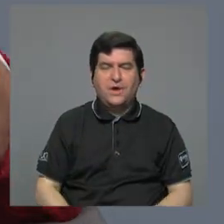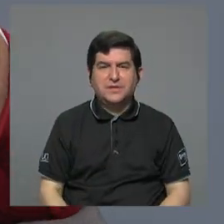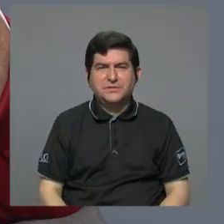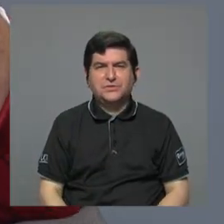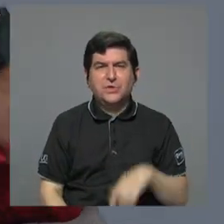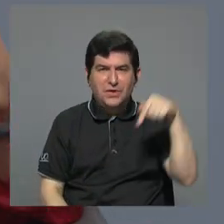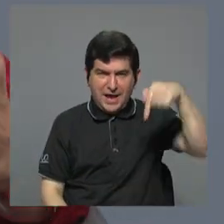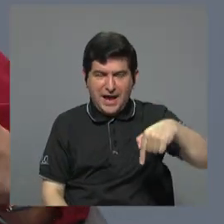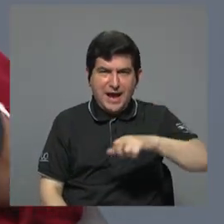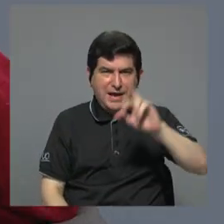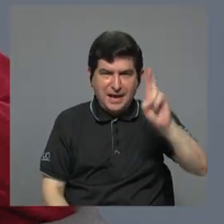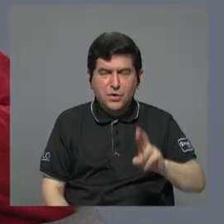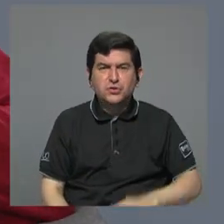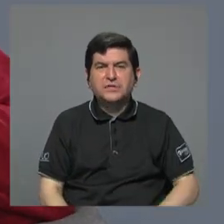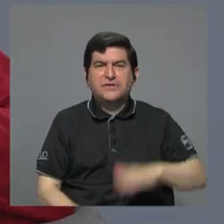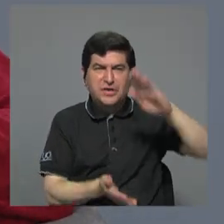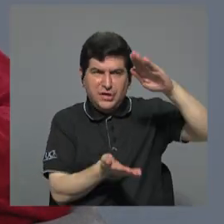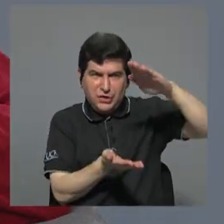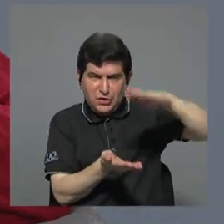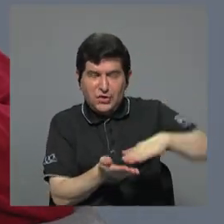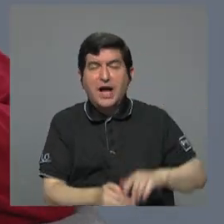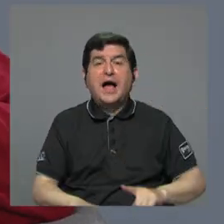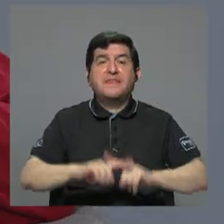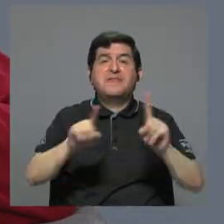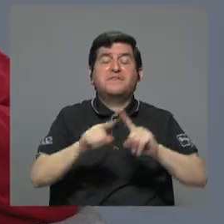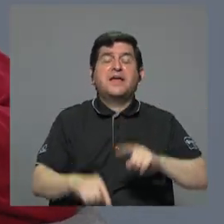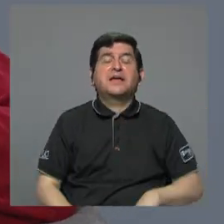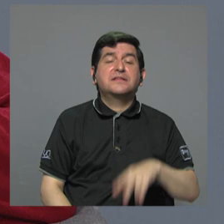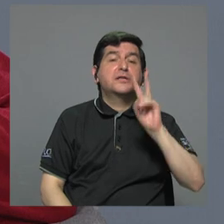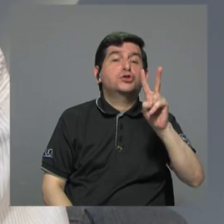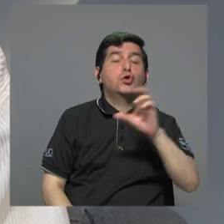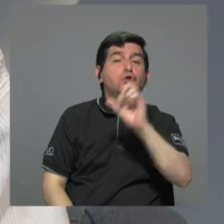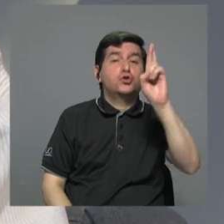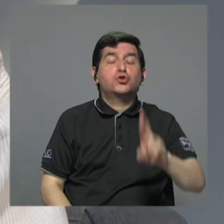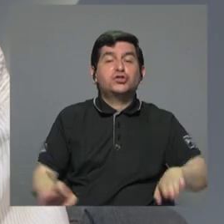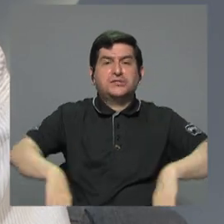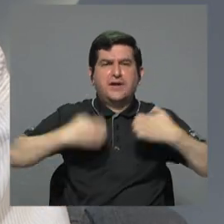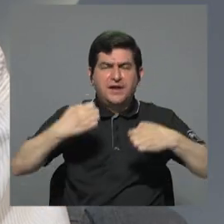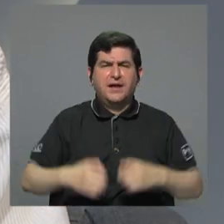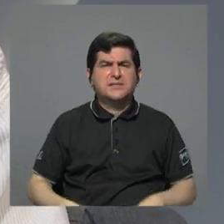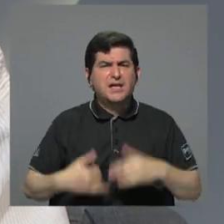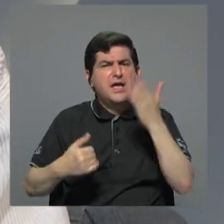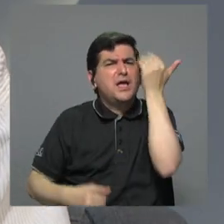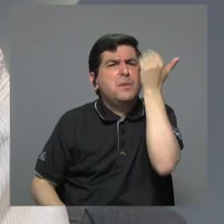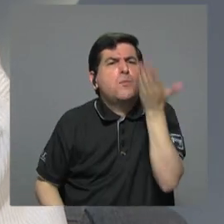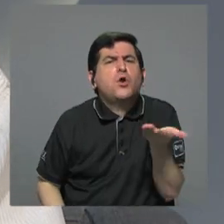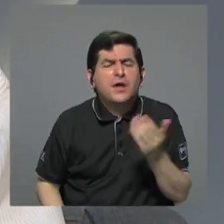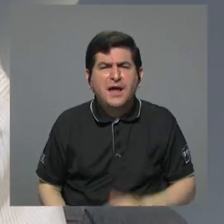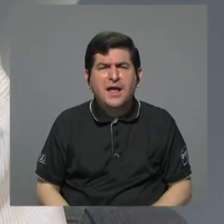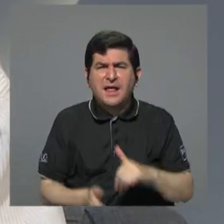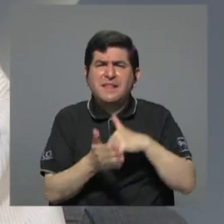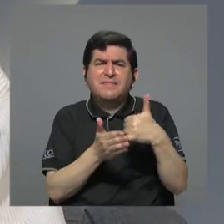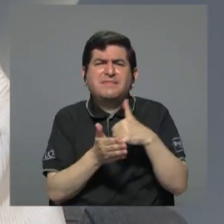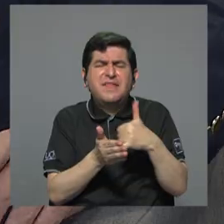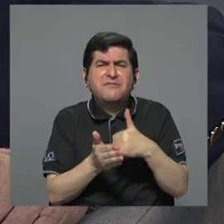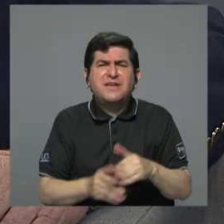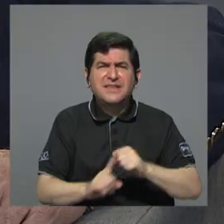ido dos Costa Ricas en este momento. Hay dos Costa Ricas. De hecho, ¿y qué hay dos Costa Ricas en este momento y por qué se ha debilitado?